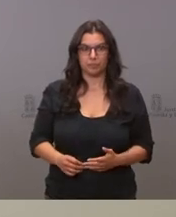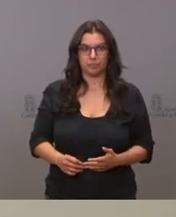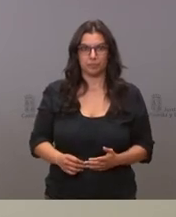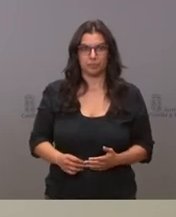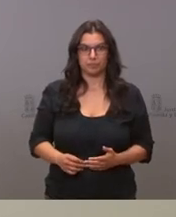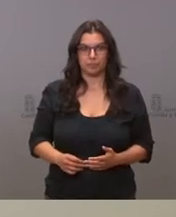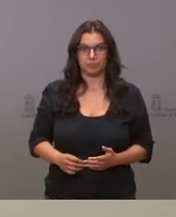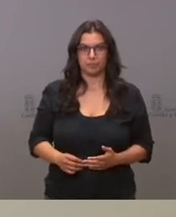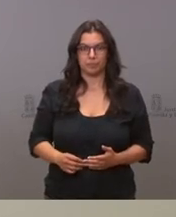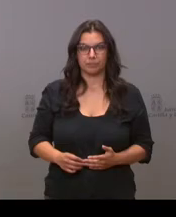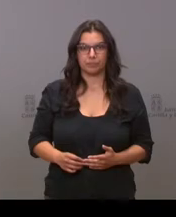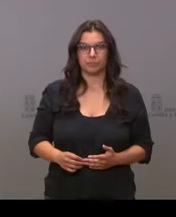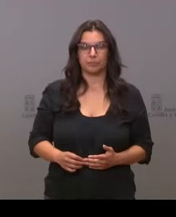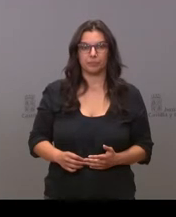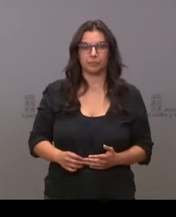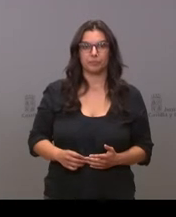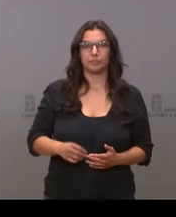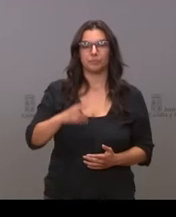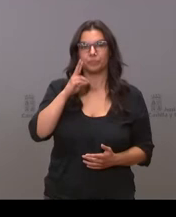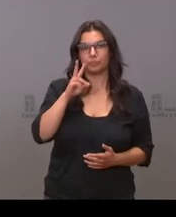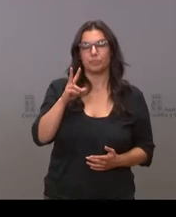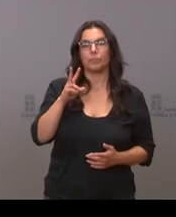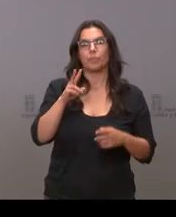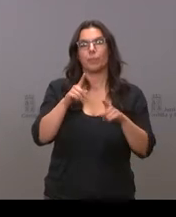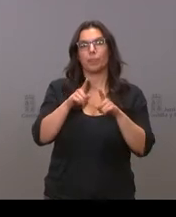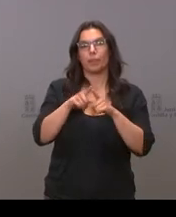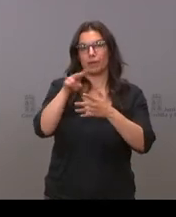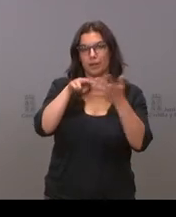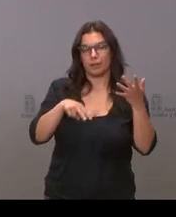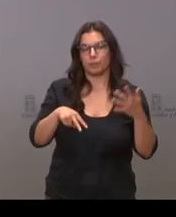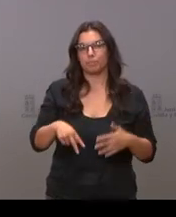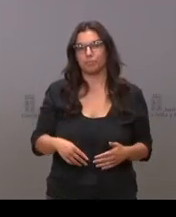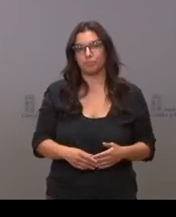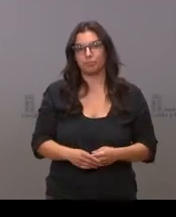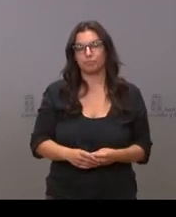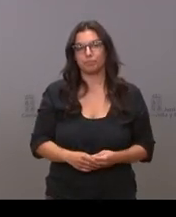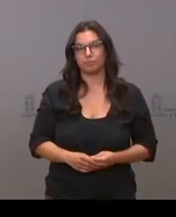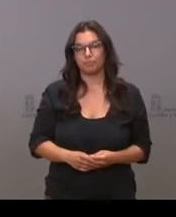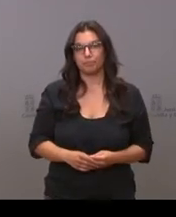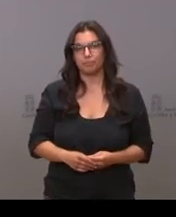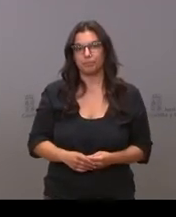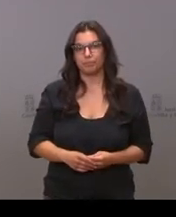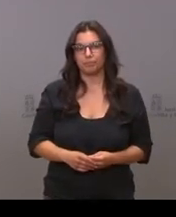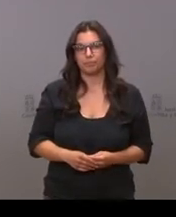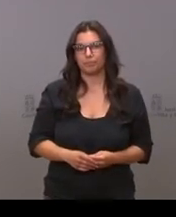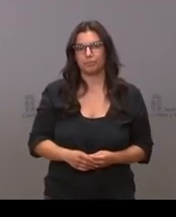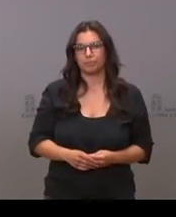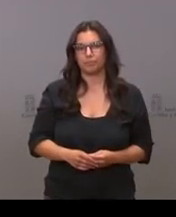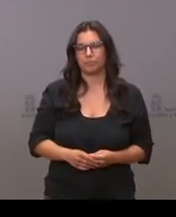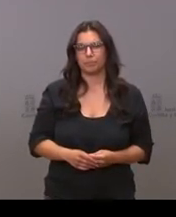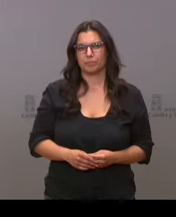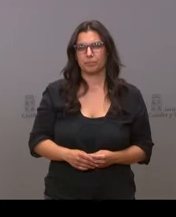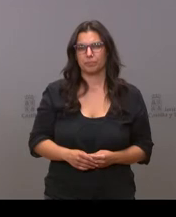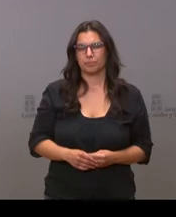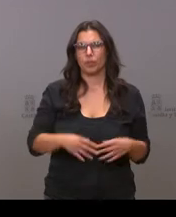nivel de alerta 2 zonas interiores establecimientos de restauración hostelería apertura a un 50% de esa foro ocupación